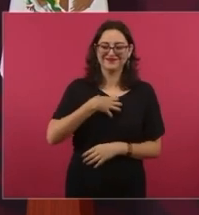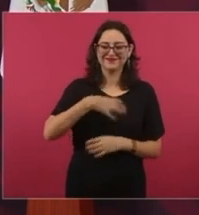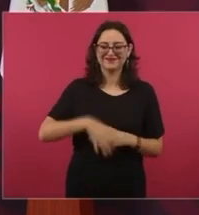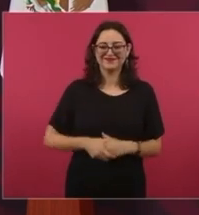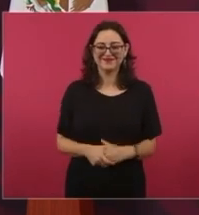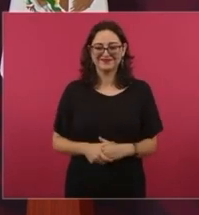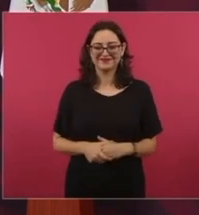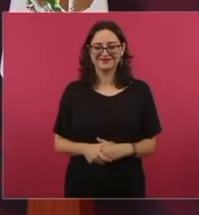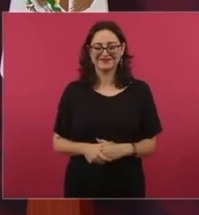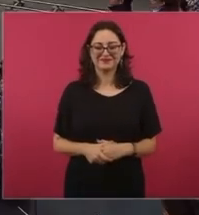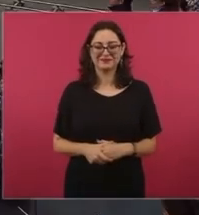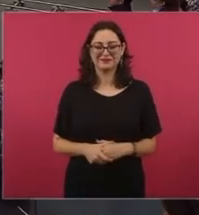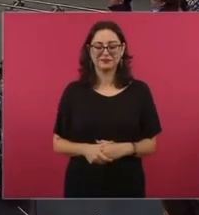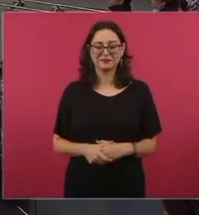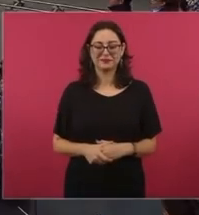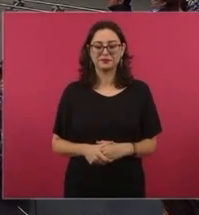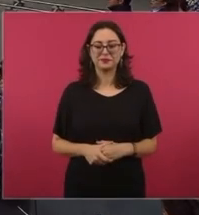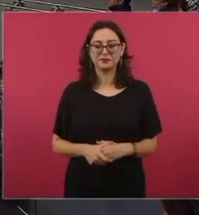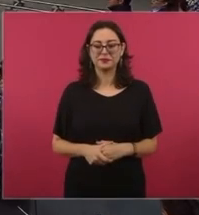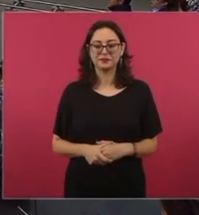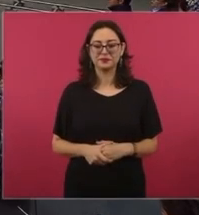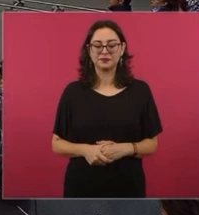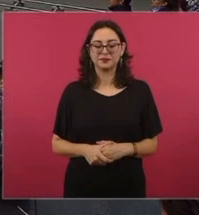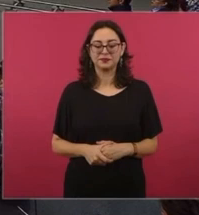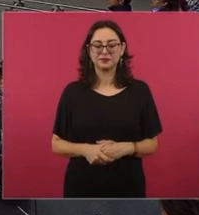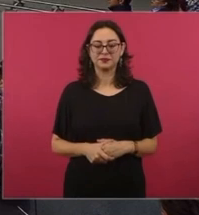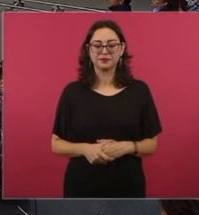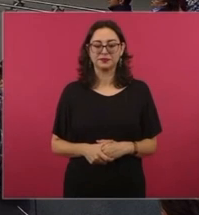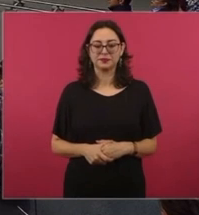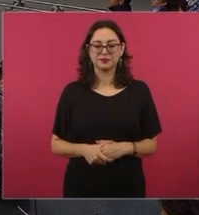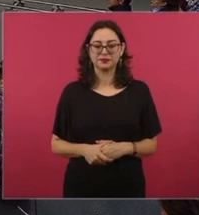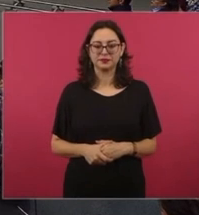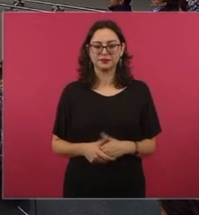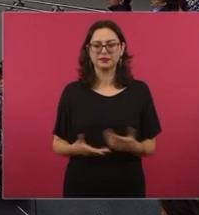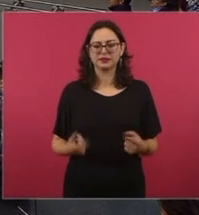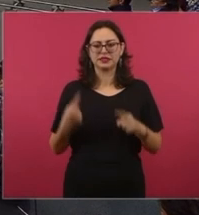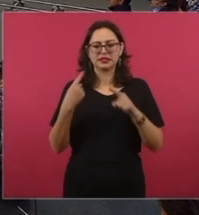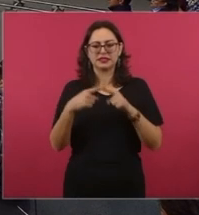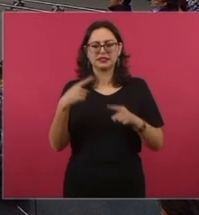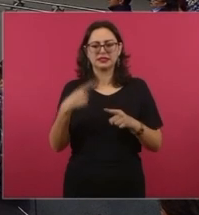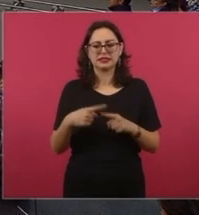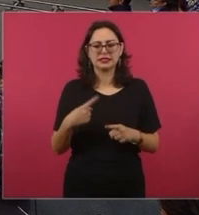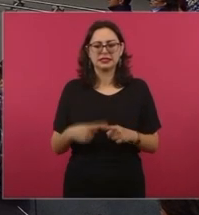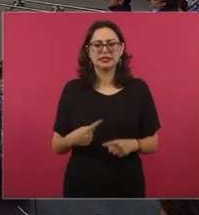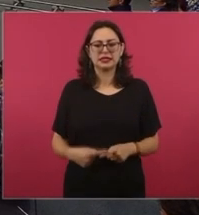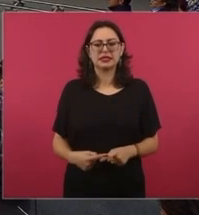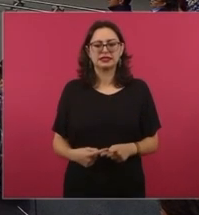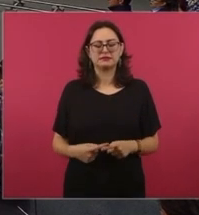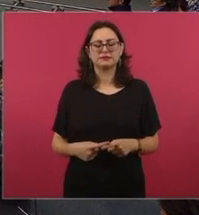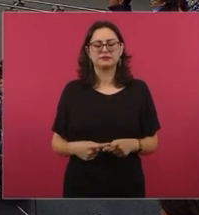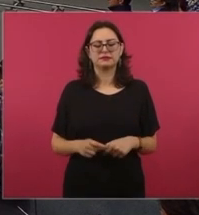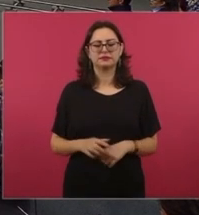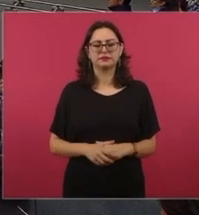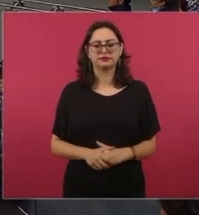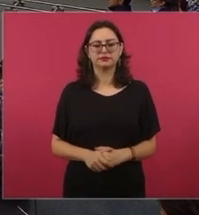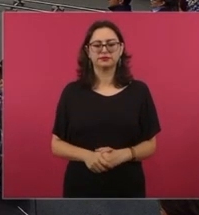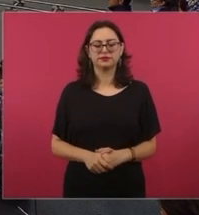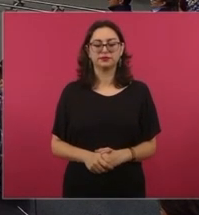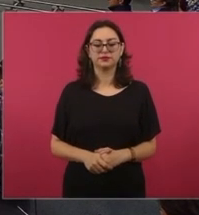¿Por qué no lees quiénes están en la encuesta?